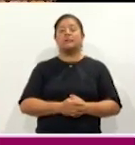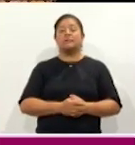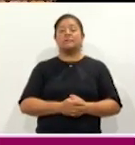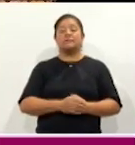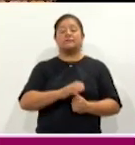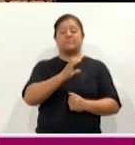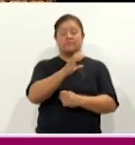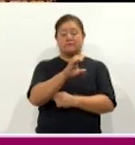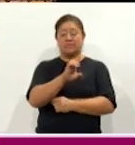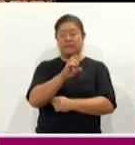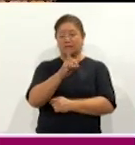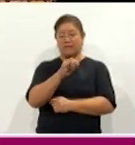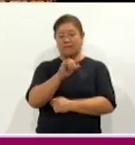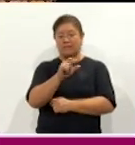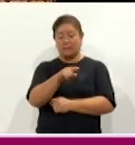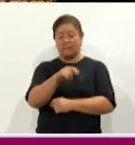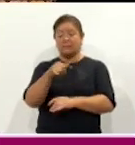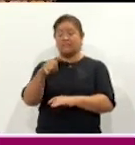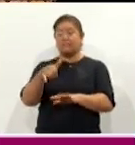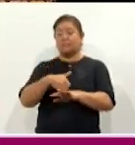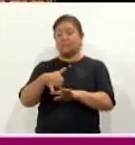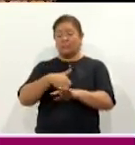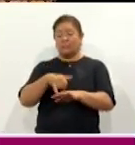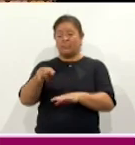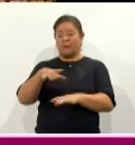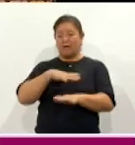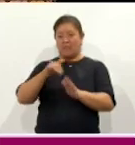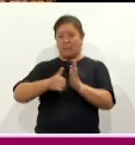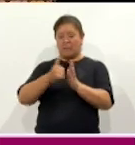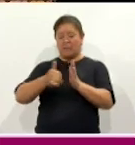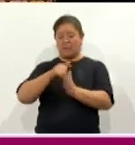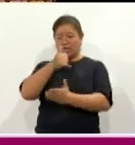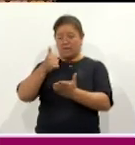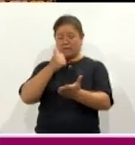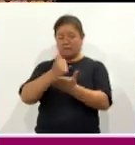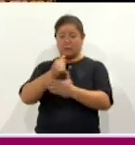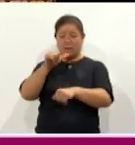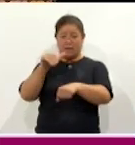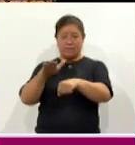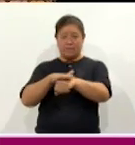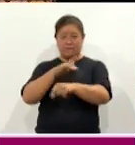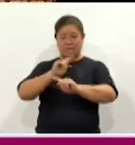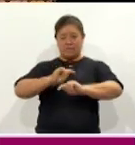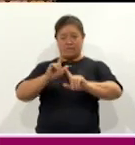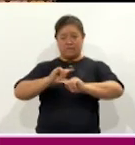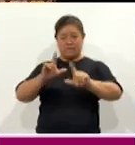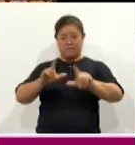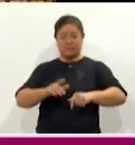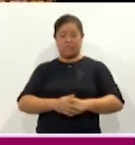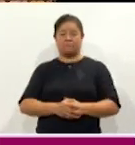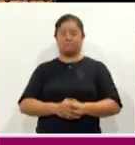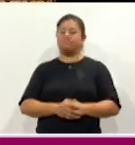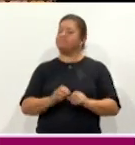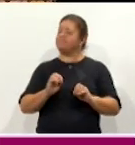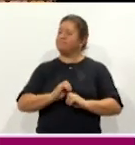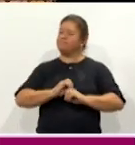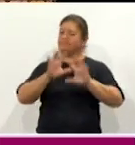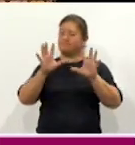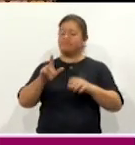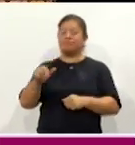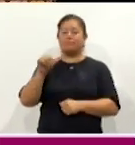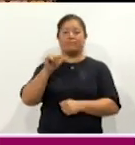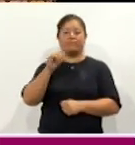alto rendimiento, en Yauquemecan, donde se está construyendo la ciudad administrativa de Tlaxcala, y por supuesto también en